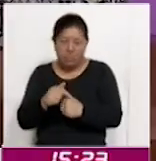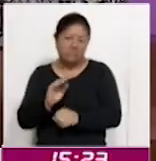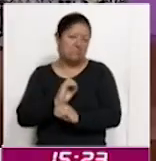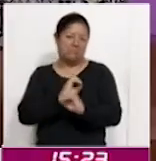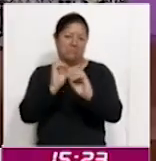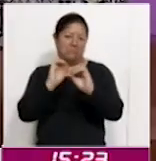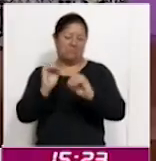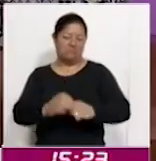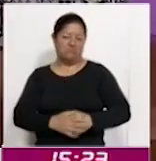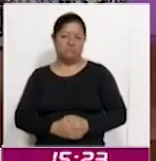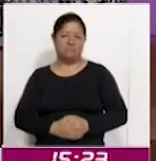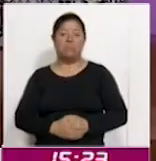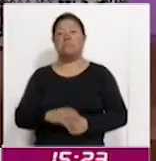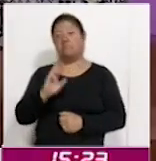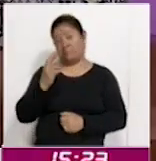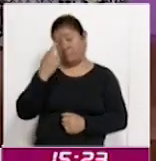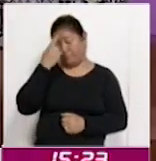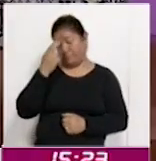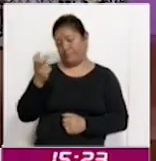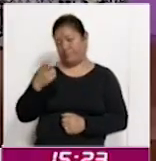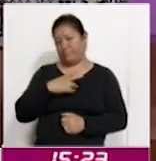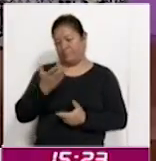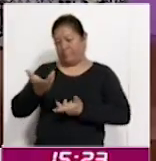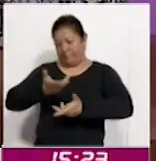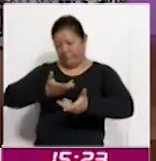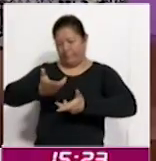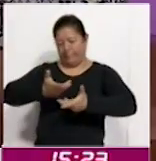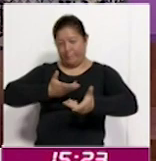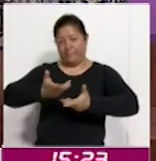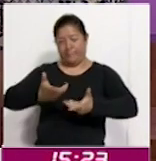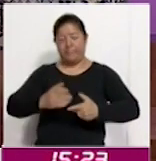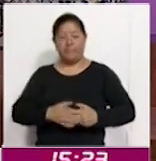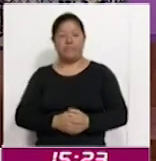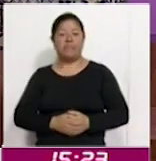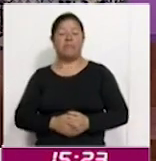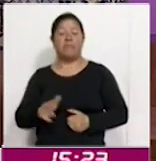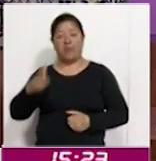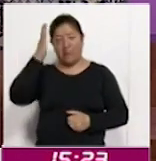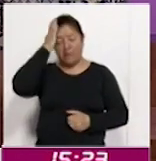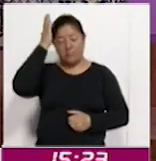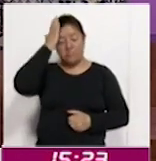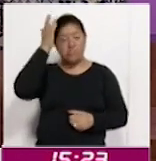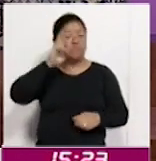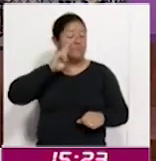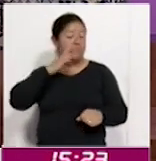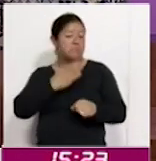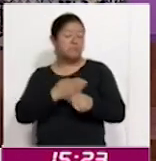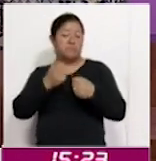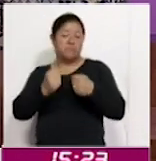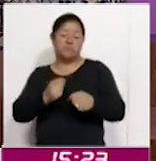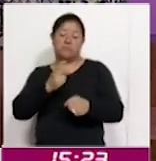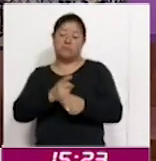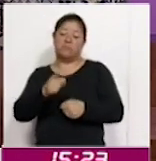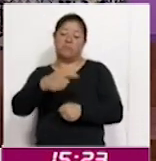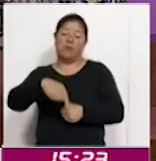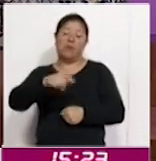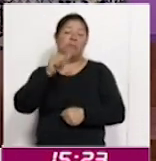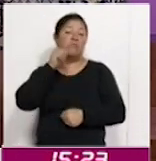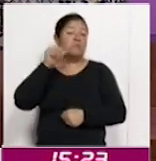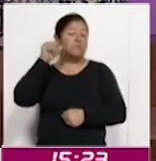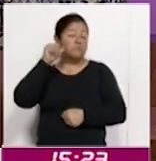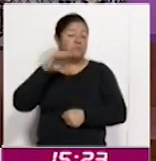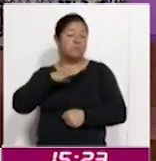Recordar que en una actitud colaborativa con los distintos elementos, las autoridades encargadas de la seguridad pública, pues el día de ayer